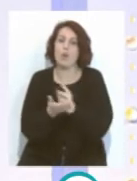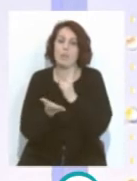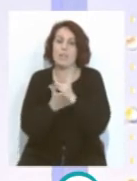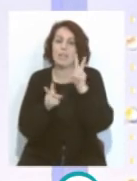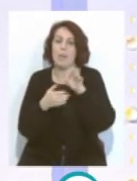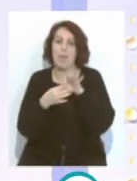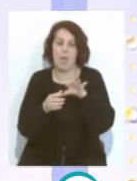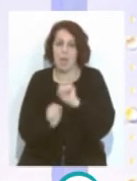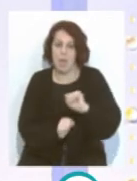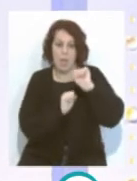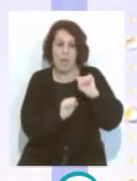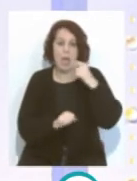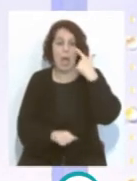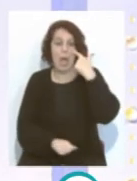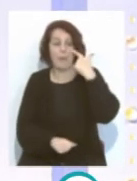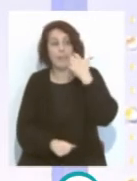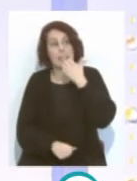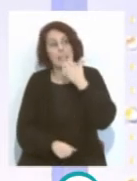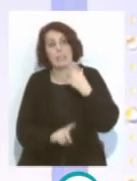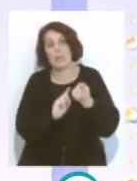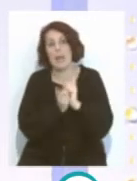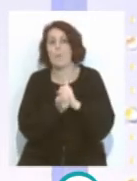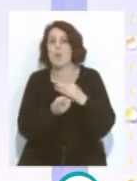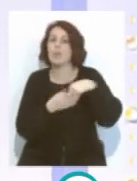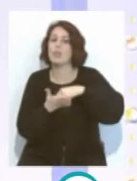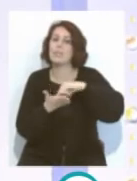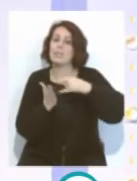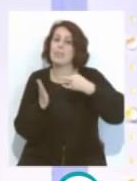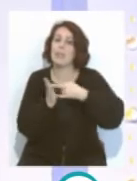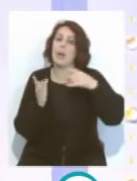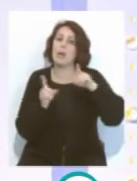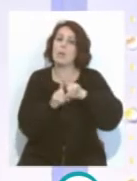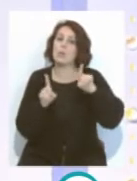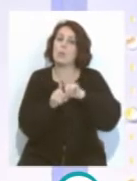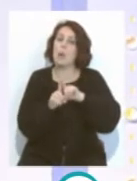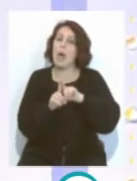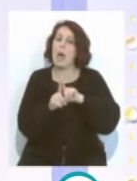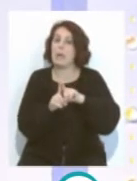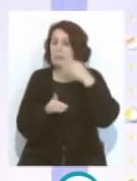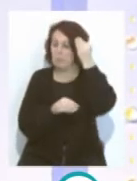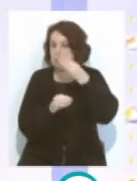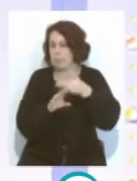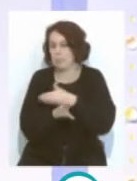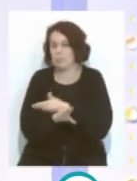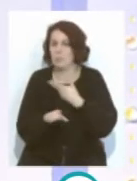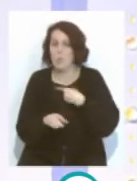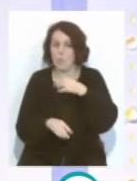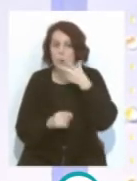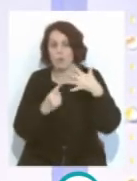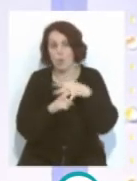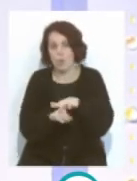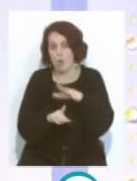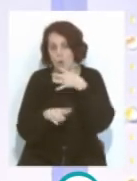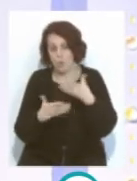defensivo, veremos a ver si opta por una variante en el sistema como se puede prever, dada las circunstancias con las que tiene ahora mismo